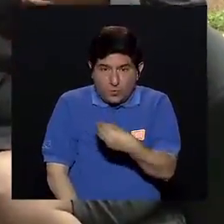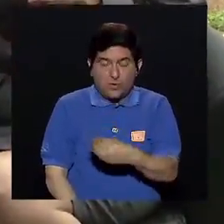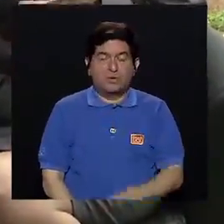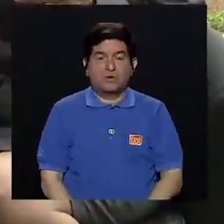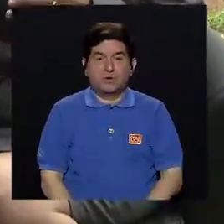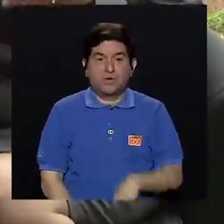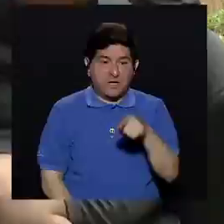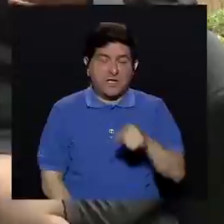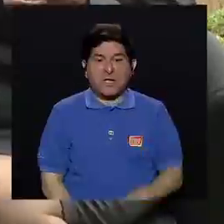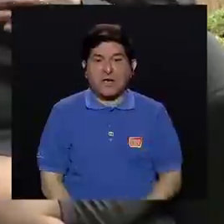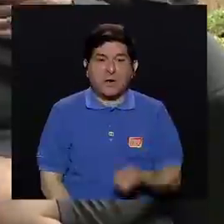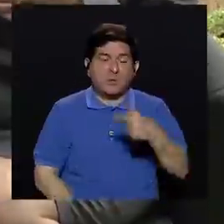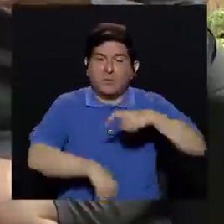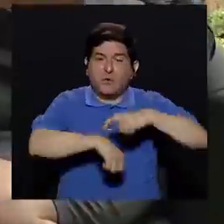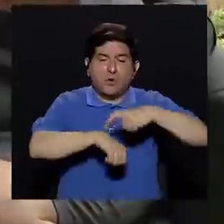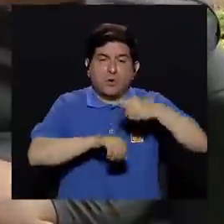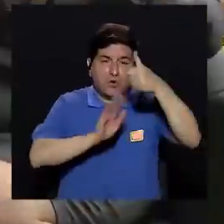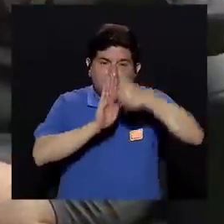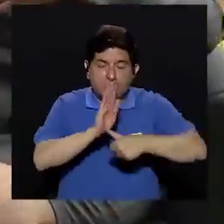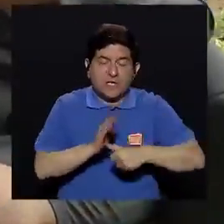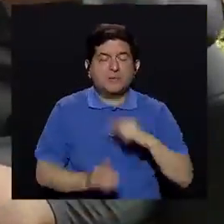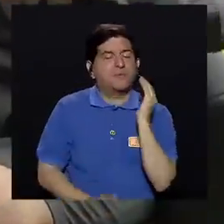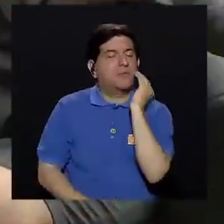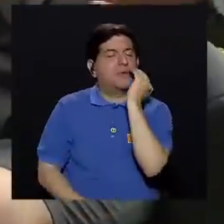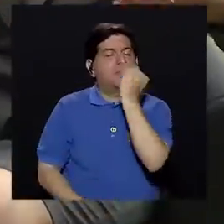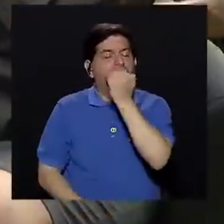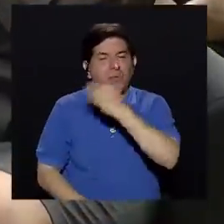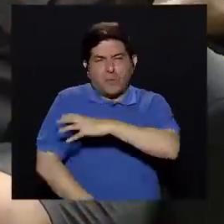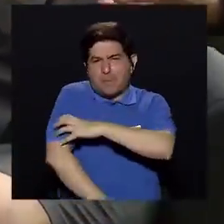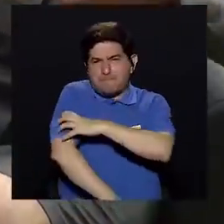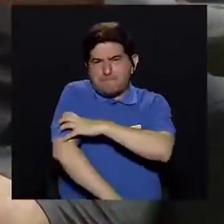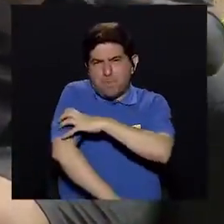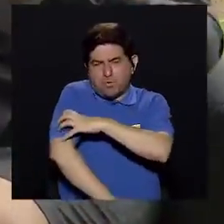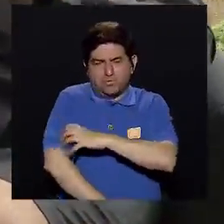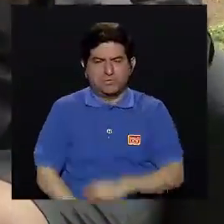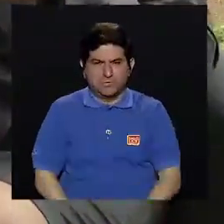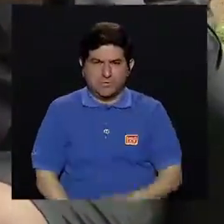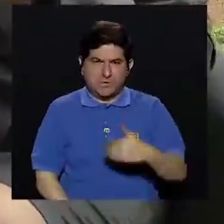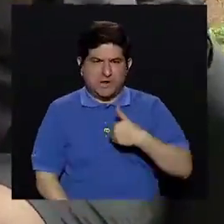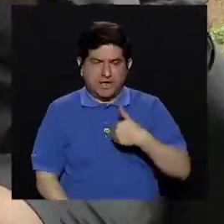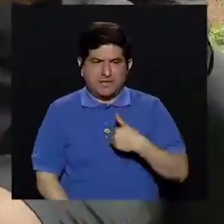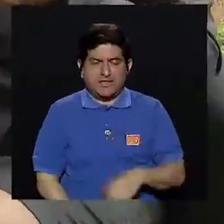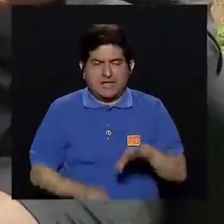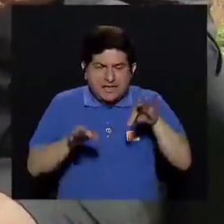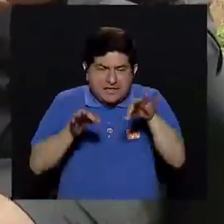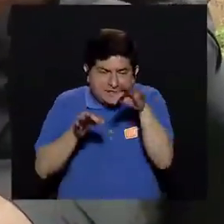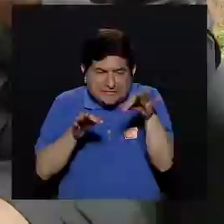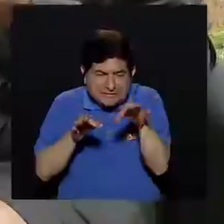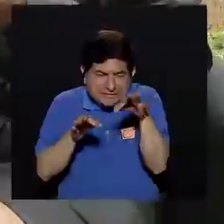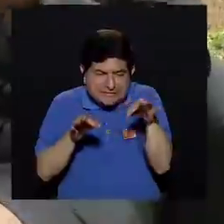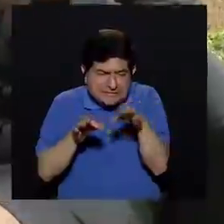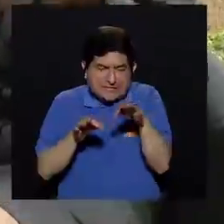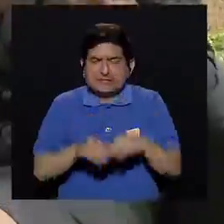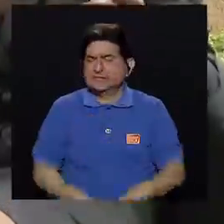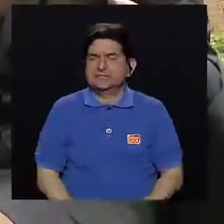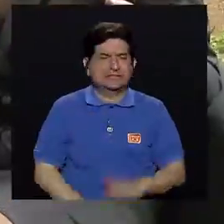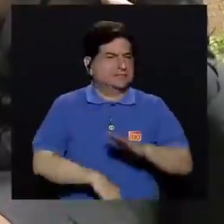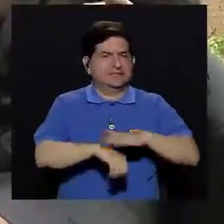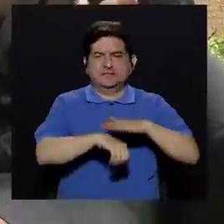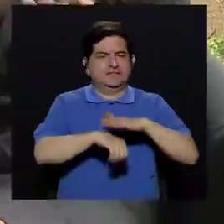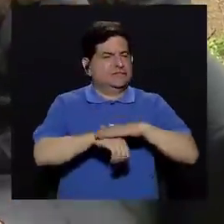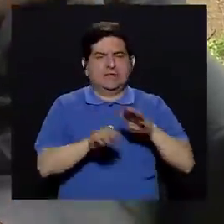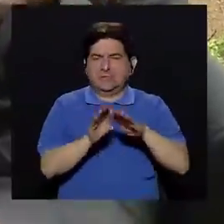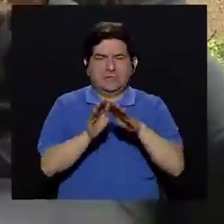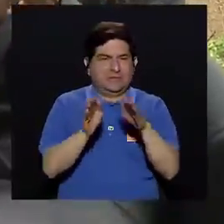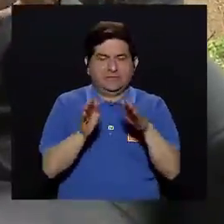recién operado, ¿qué es que pasa? Que el cielo, la boca o la musculatura va a tener una fuerza recién suturada o recién operada que no lo puede abrir.